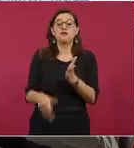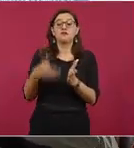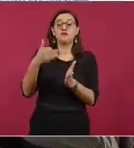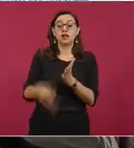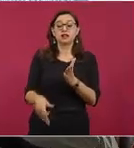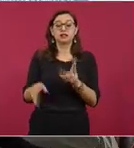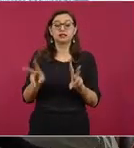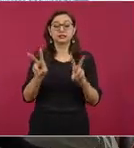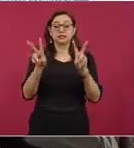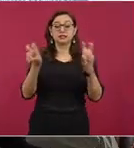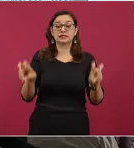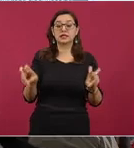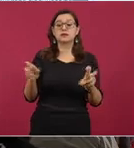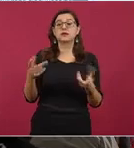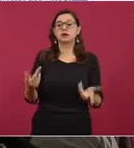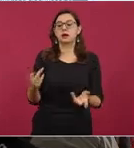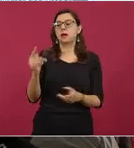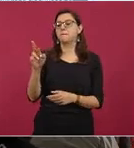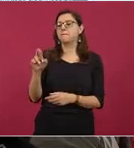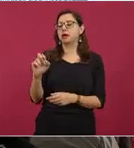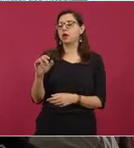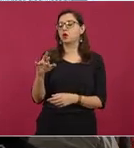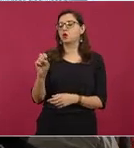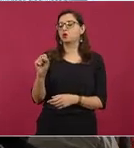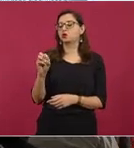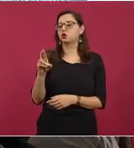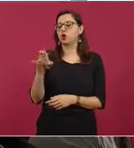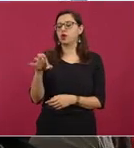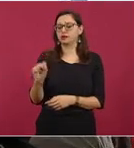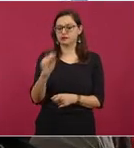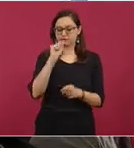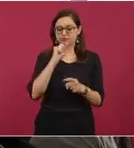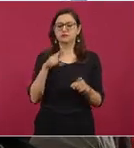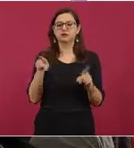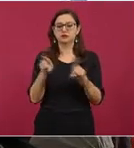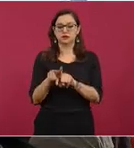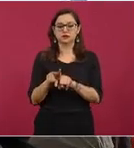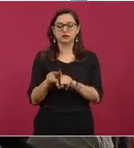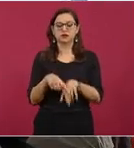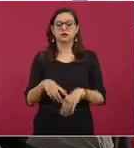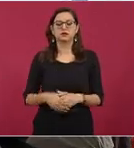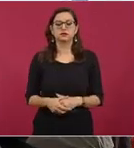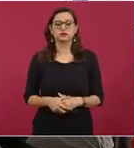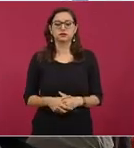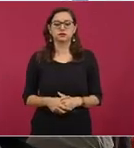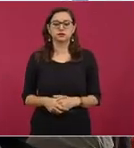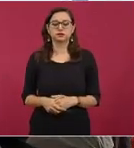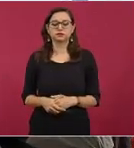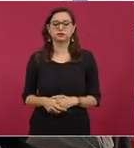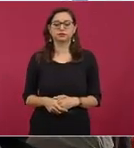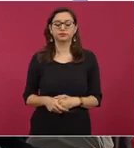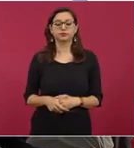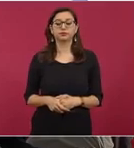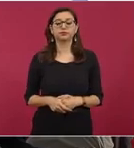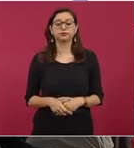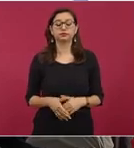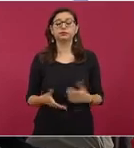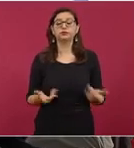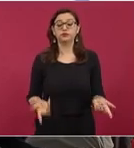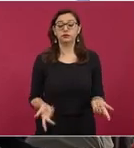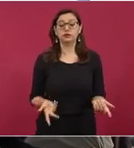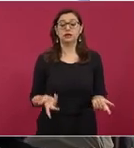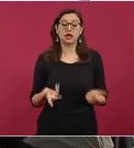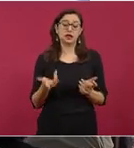precursores, que también es una cantidad considerable. La que sigue, por favor. La recaudación de aduanas de febrero,